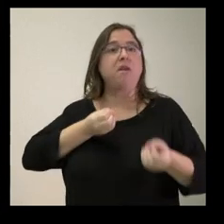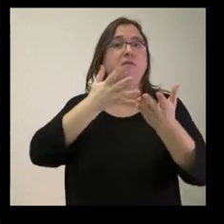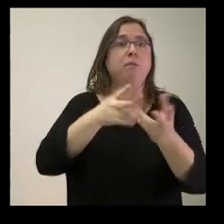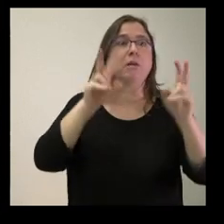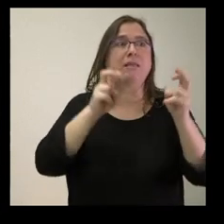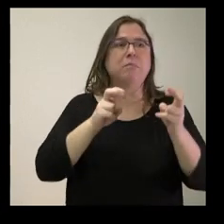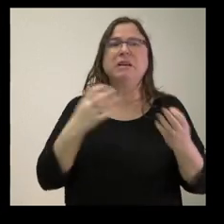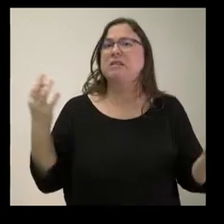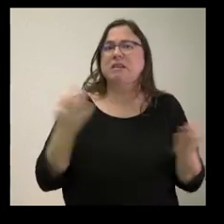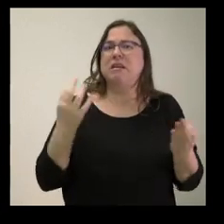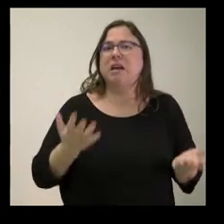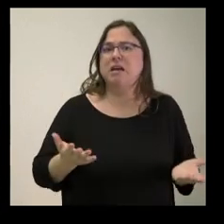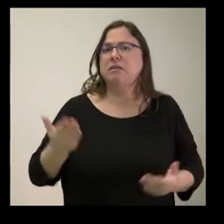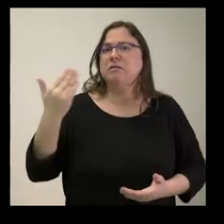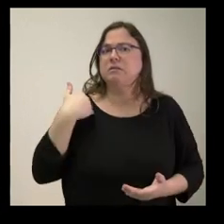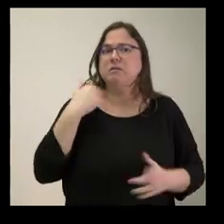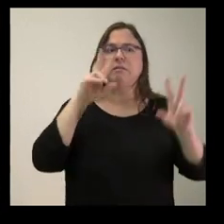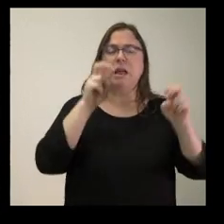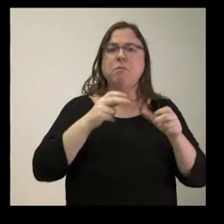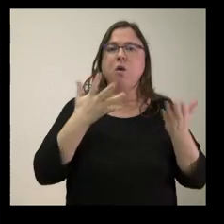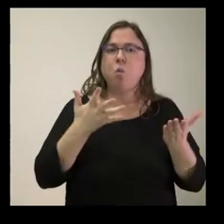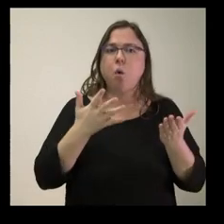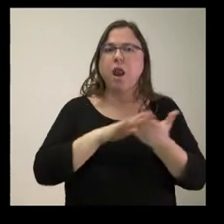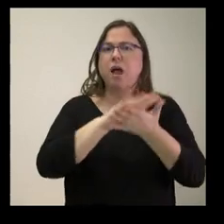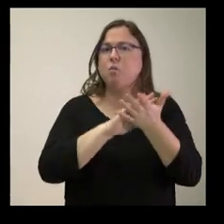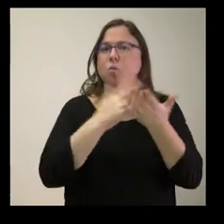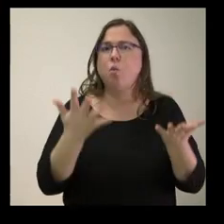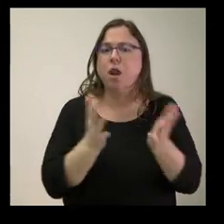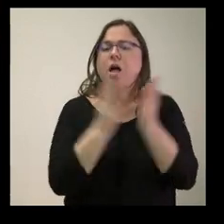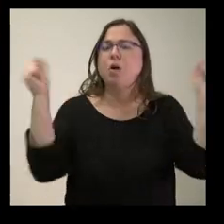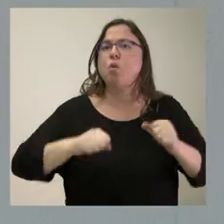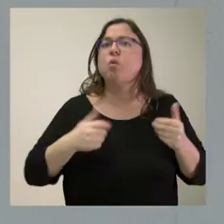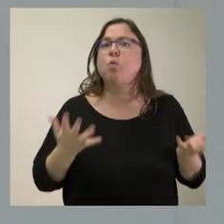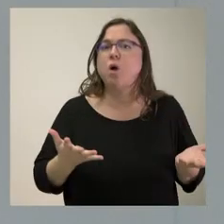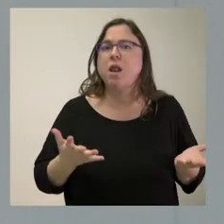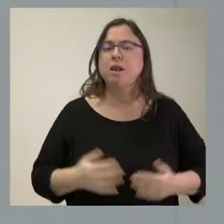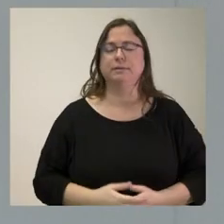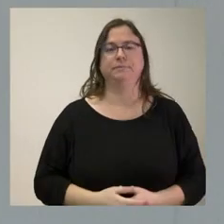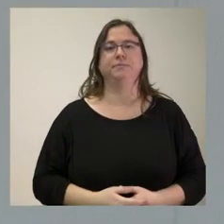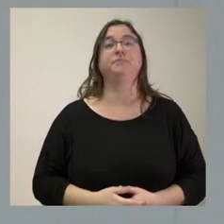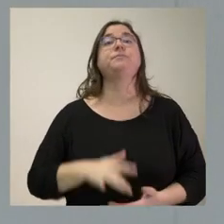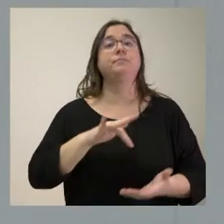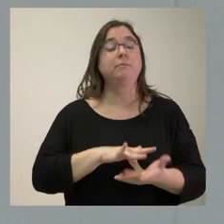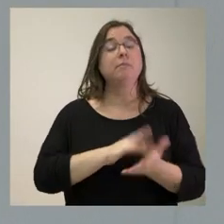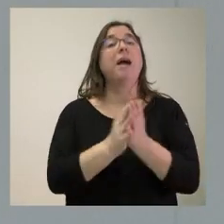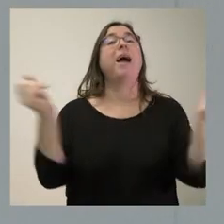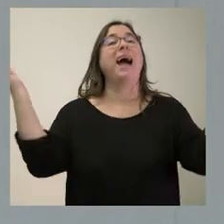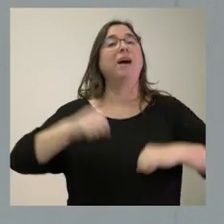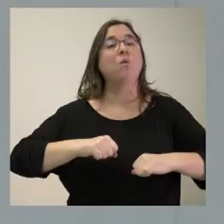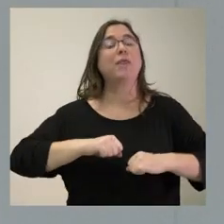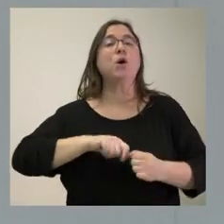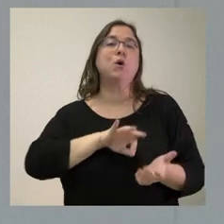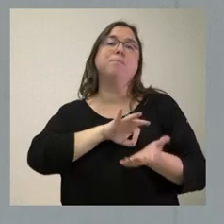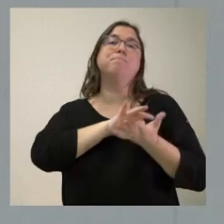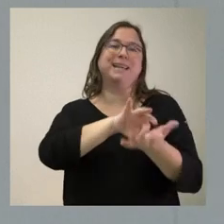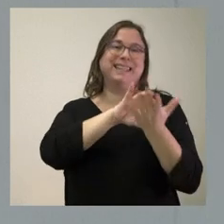¿qué fue lo que se abordó? ¿Qué fue lo que se trató? ¿Qué se acordó? Pues se acordó un conjunto de prestaciones en el